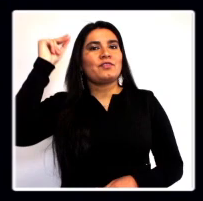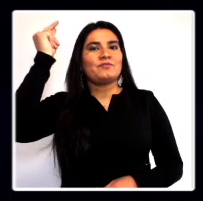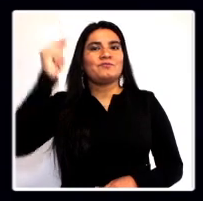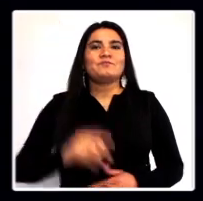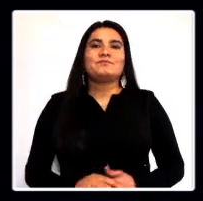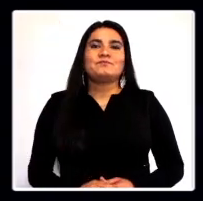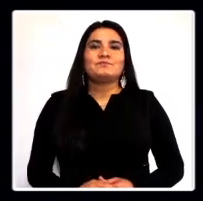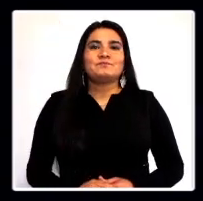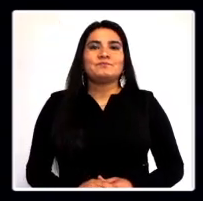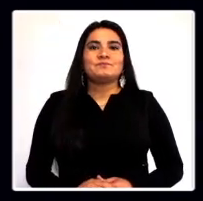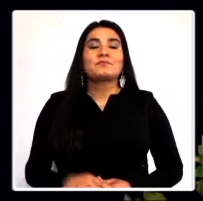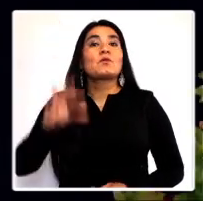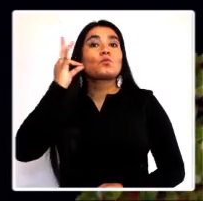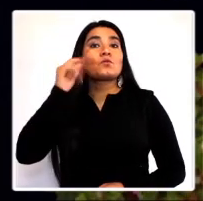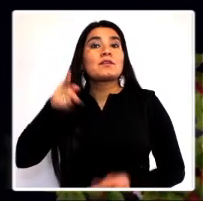fundantes.